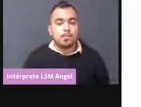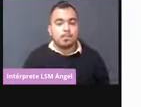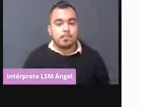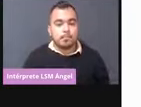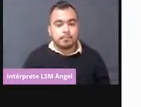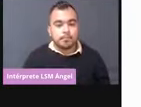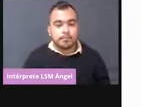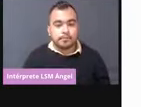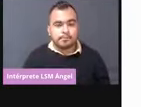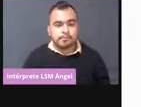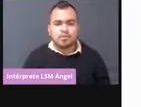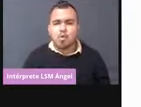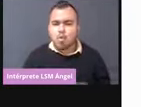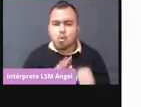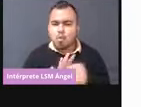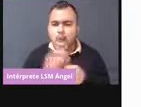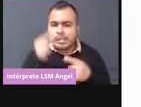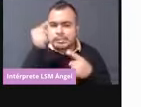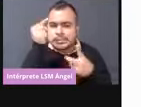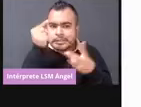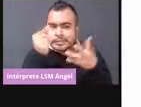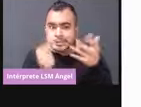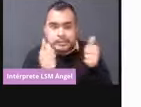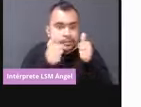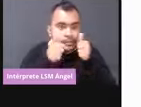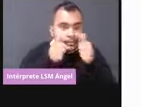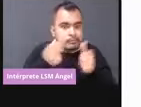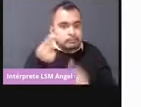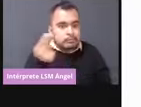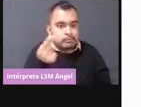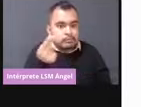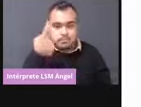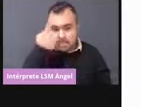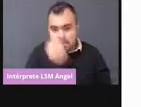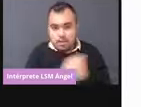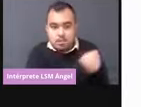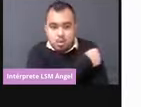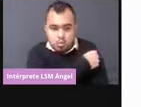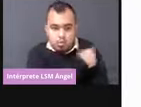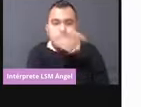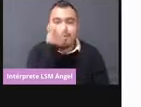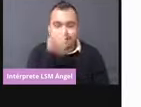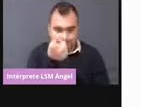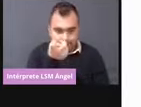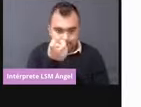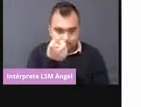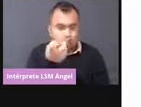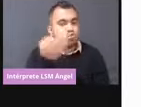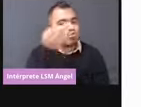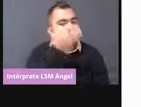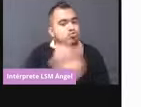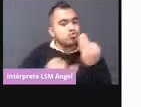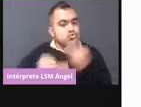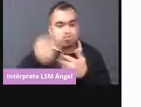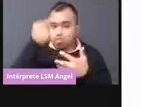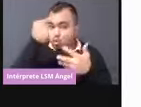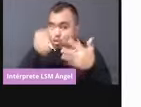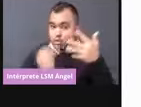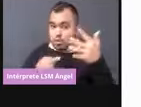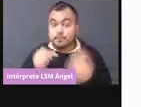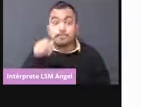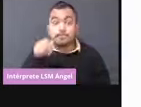Las consideraciones que hay que tener con esta vacuna, y con todas, porque esto es para todos, es que usted no puede